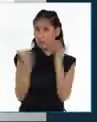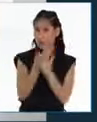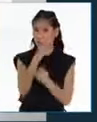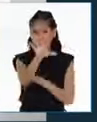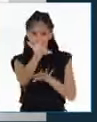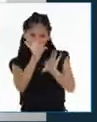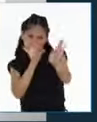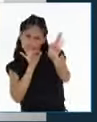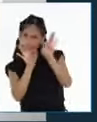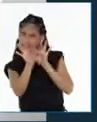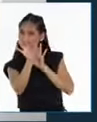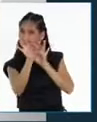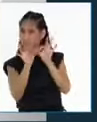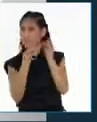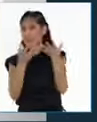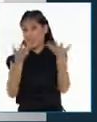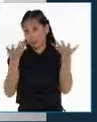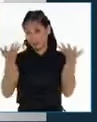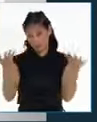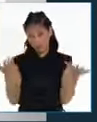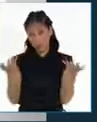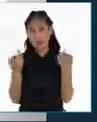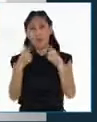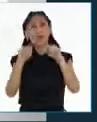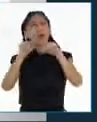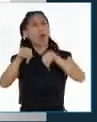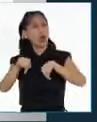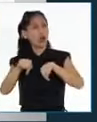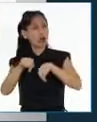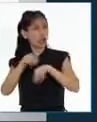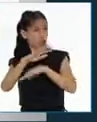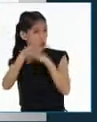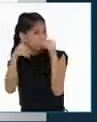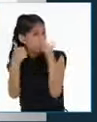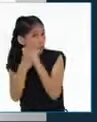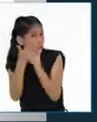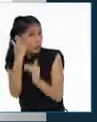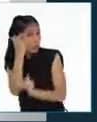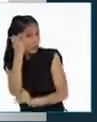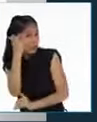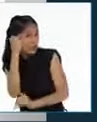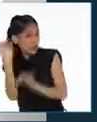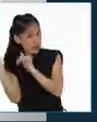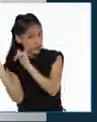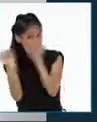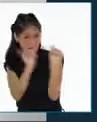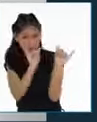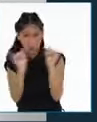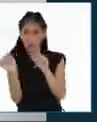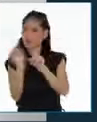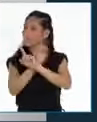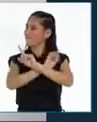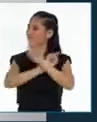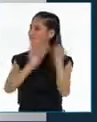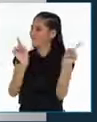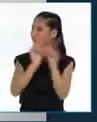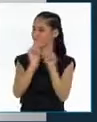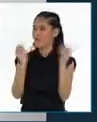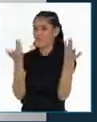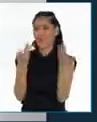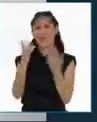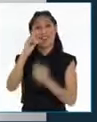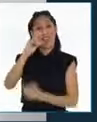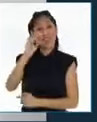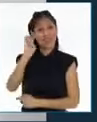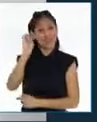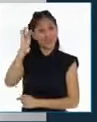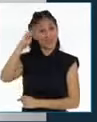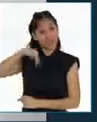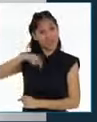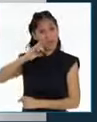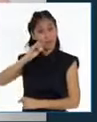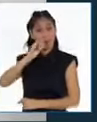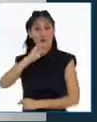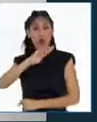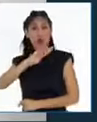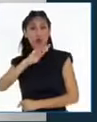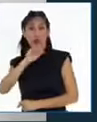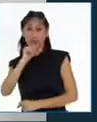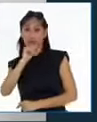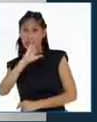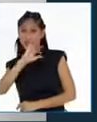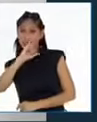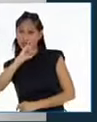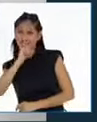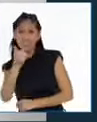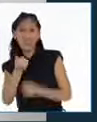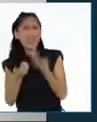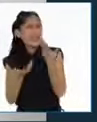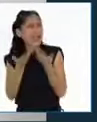democracia no todos tenemos que pensar de la misma manera. De eso justamente se trata la democracia. Podemos tener diferentes formas de